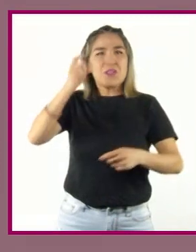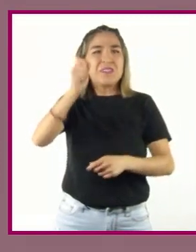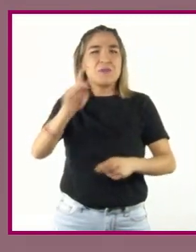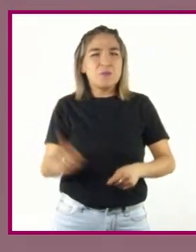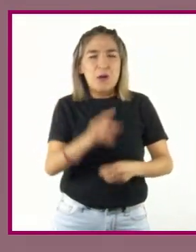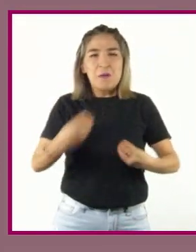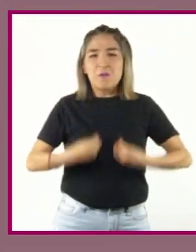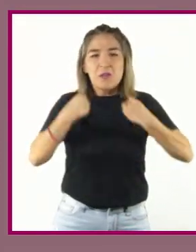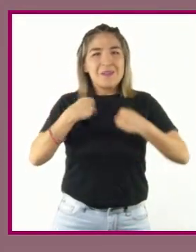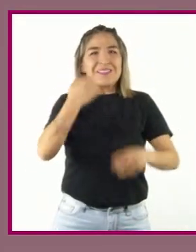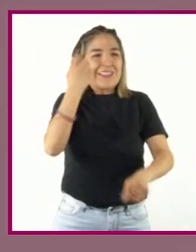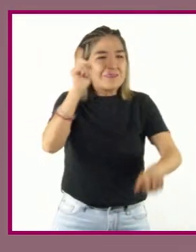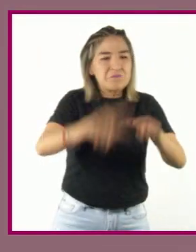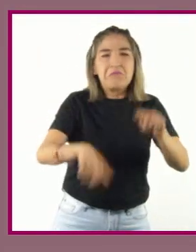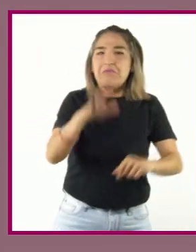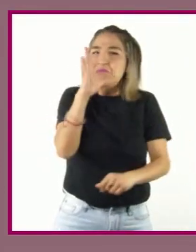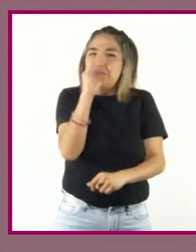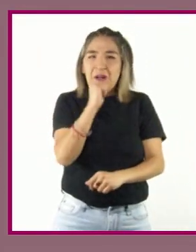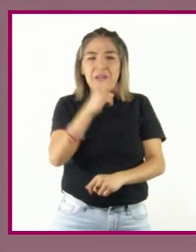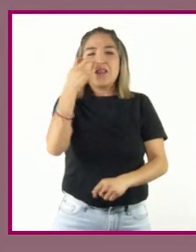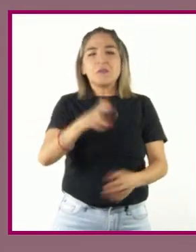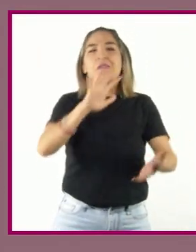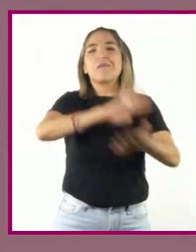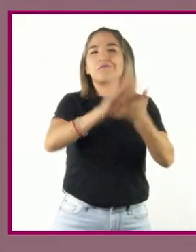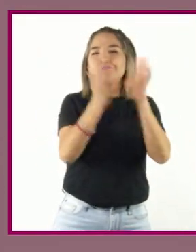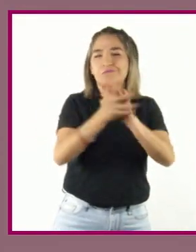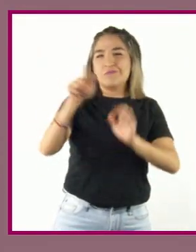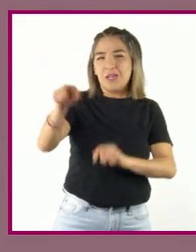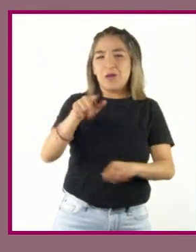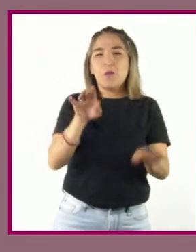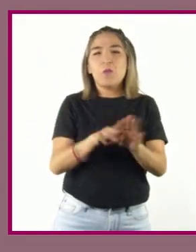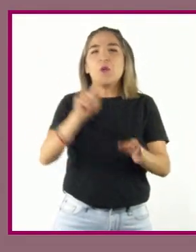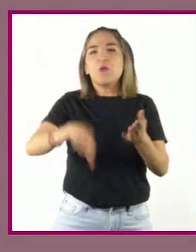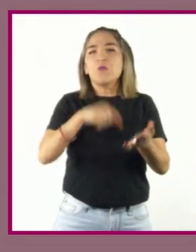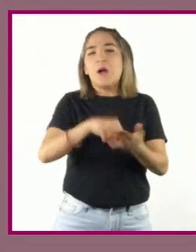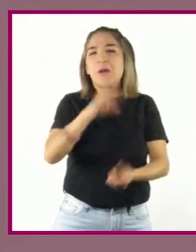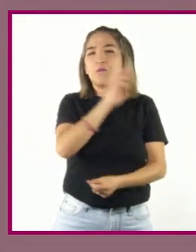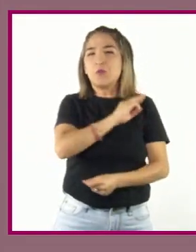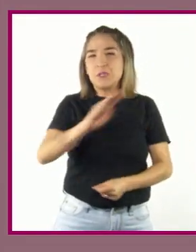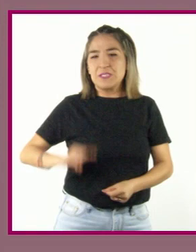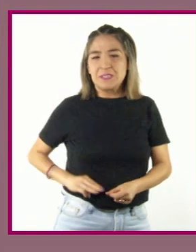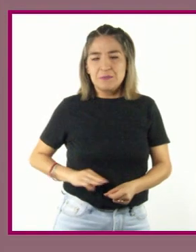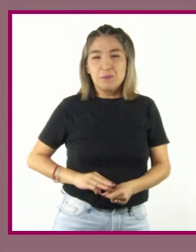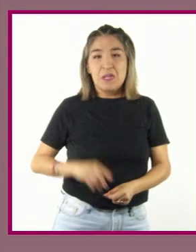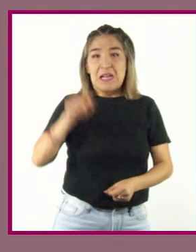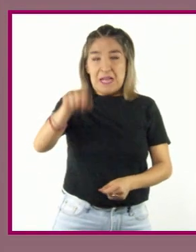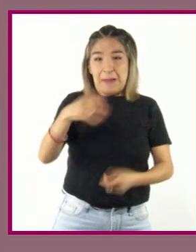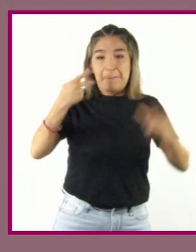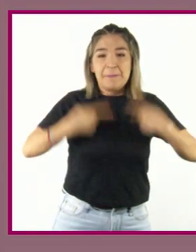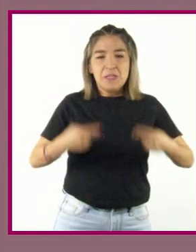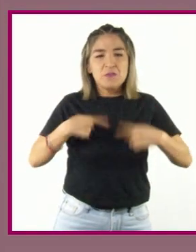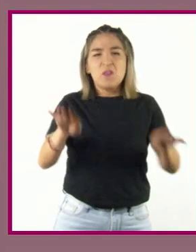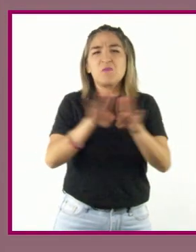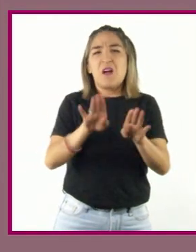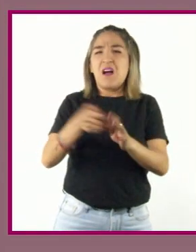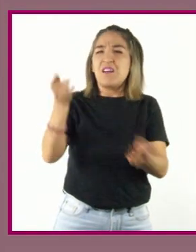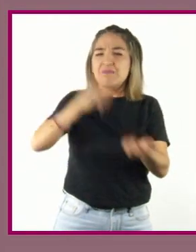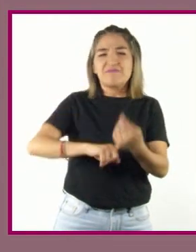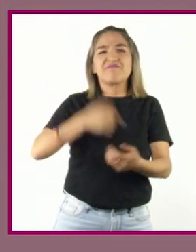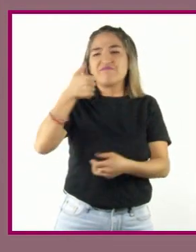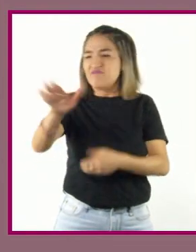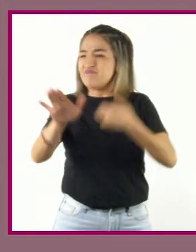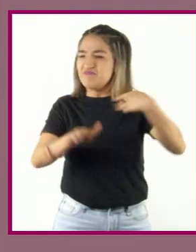La deforestación se llevaba a cabo con la complicidad de las autoridades municipales. Los habitantes eran despojados de sus recursos